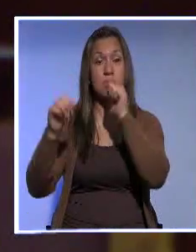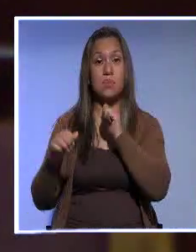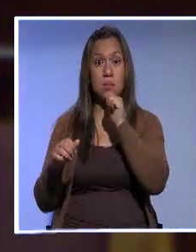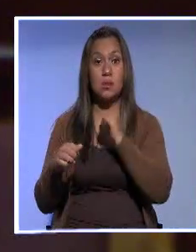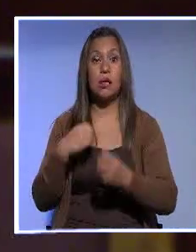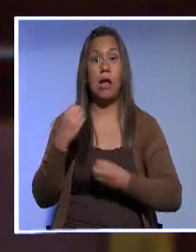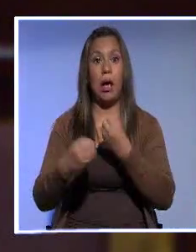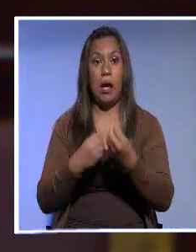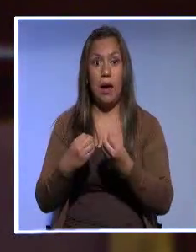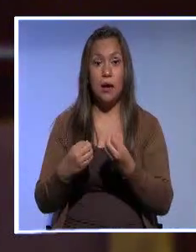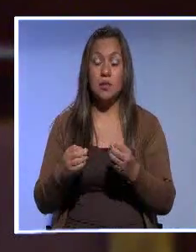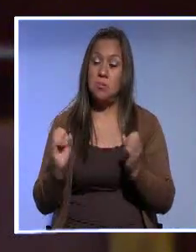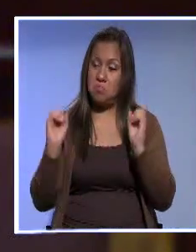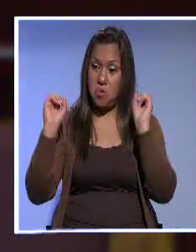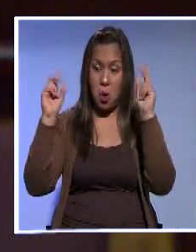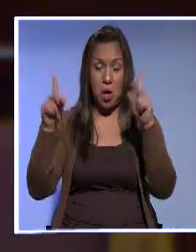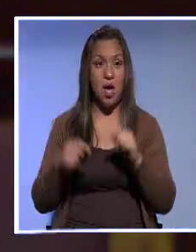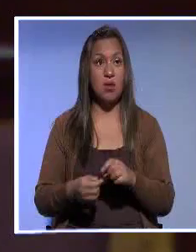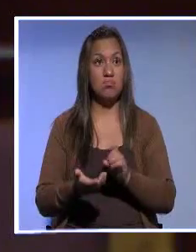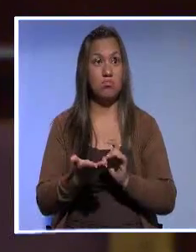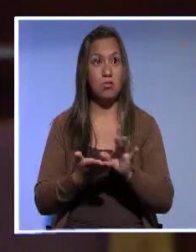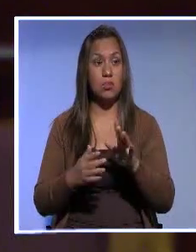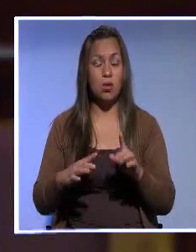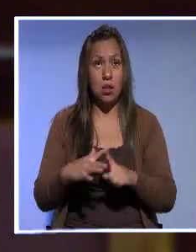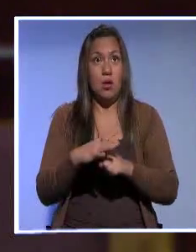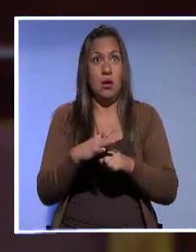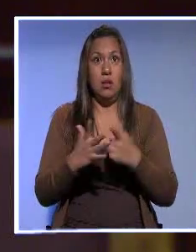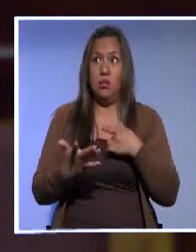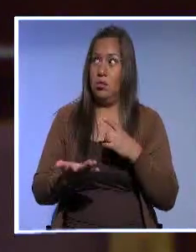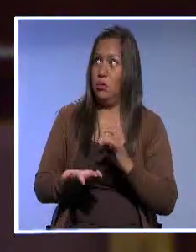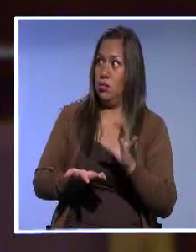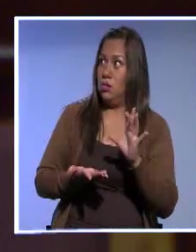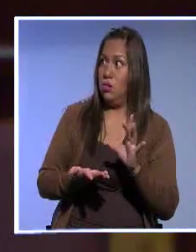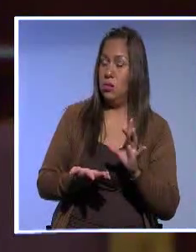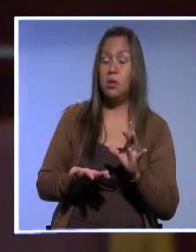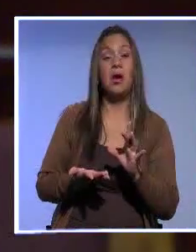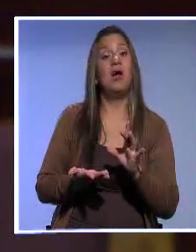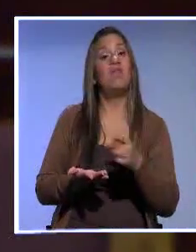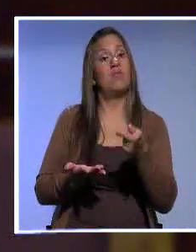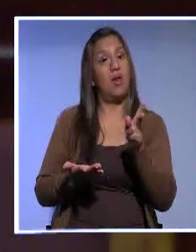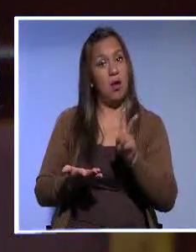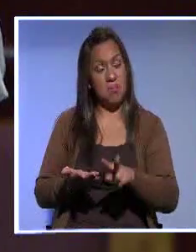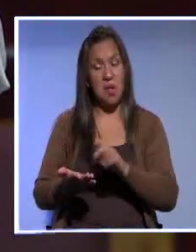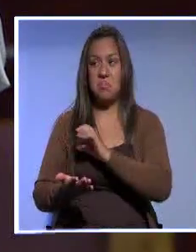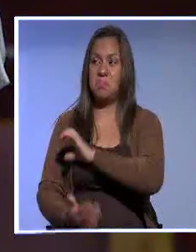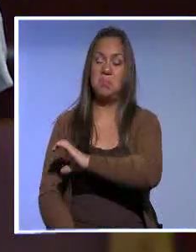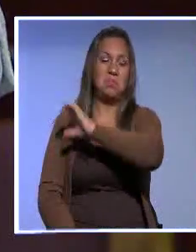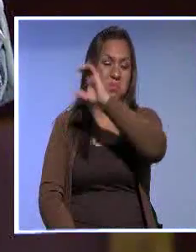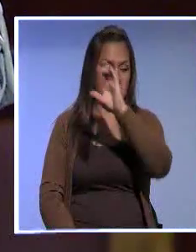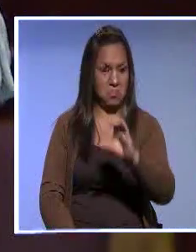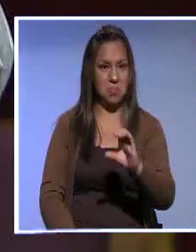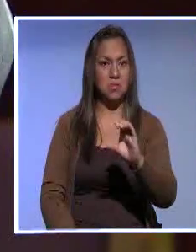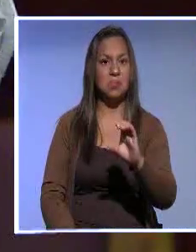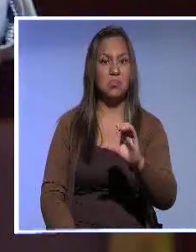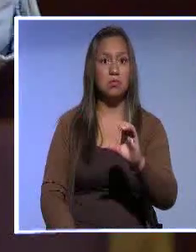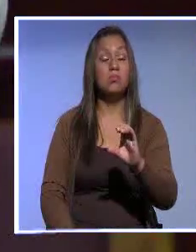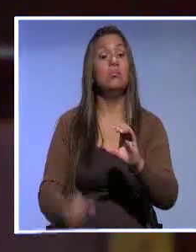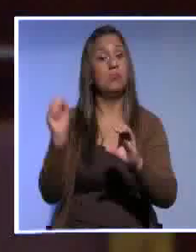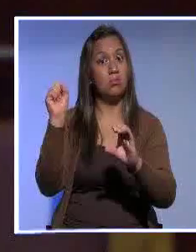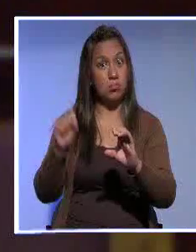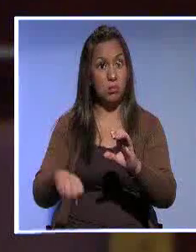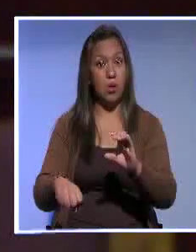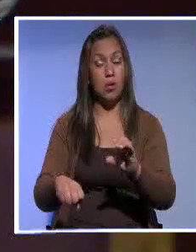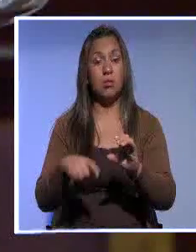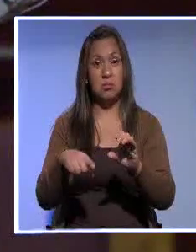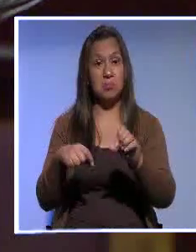por despido intempestivo. Y también tiene que darles, también por desahucio. El Código del Trabajo es muy claro. El trabajador tiene derecho a recibir